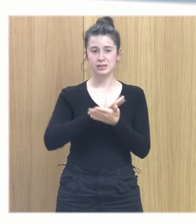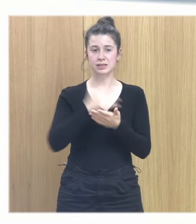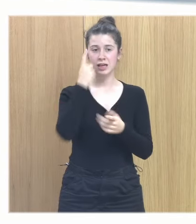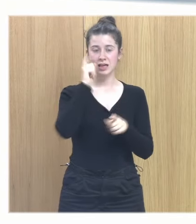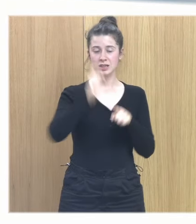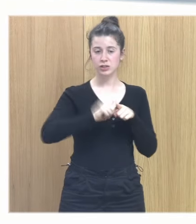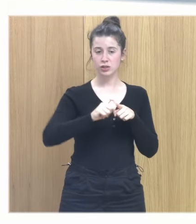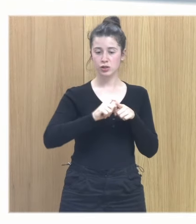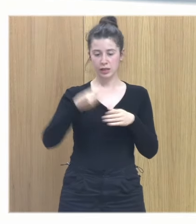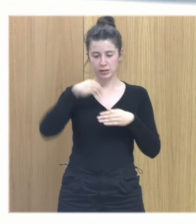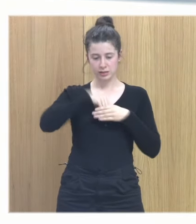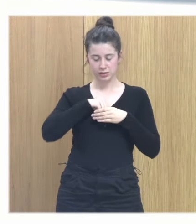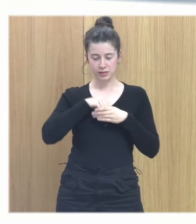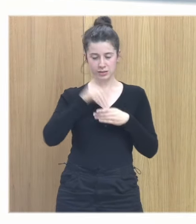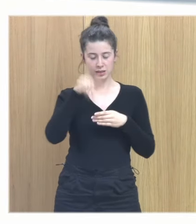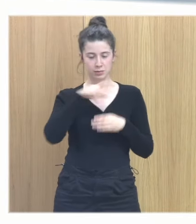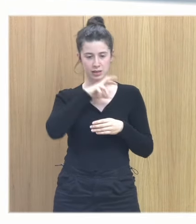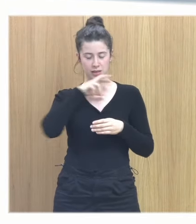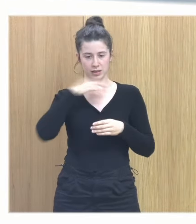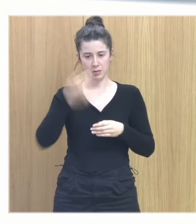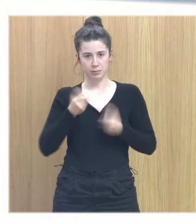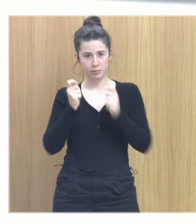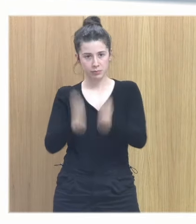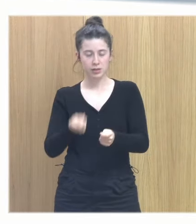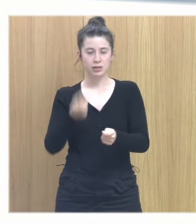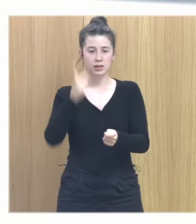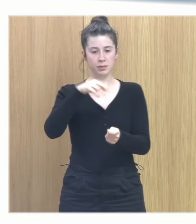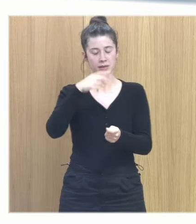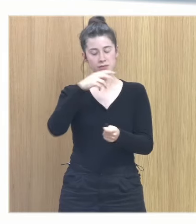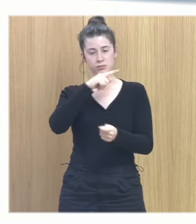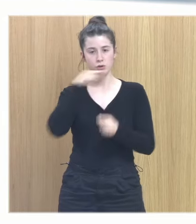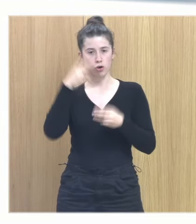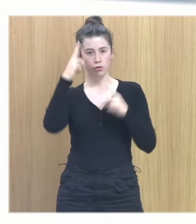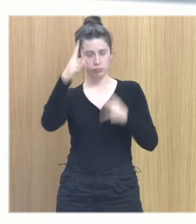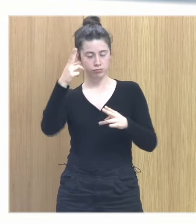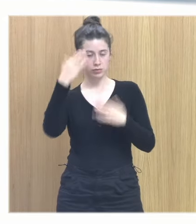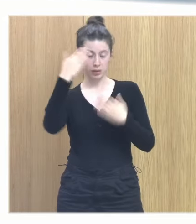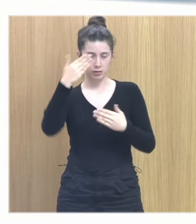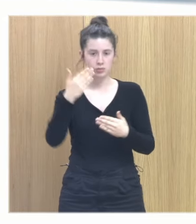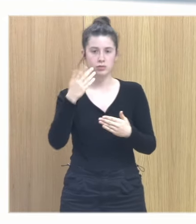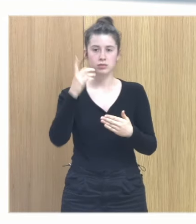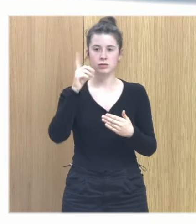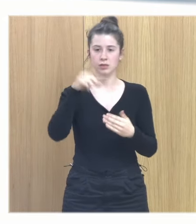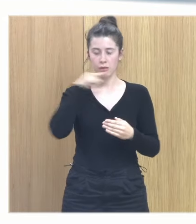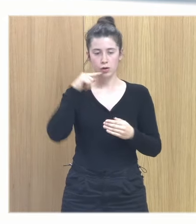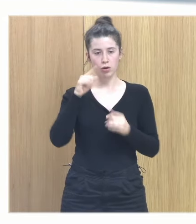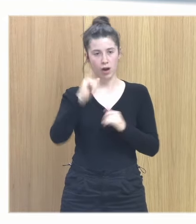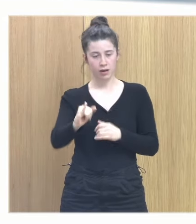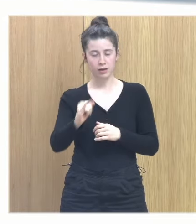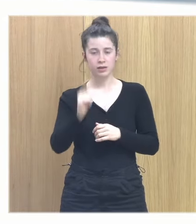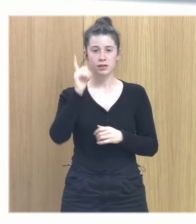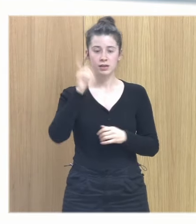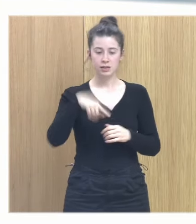y darle el peso que tiene a honrar el dolor y dar el valor que tiene el dolor y darle nuestra